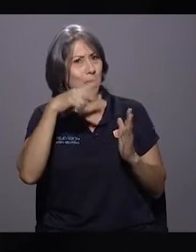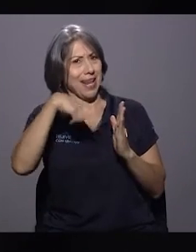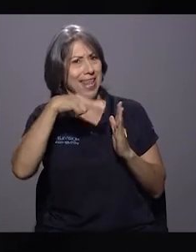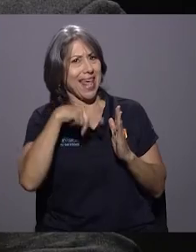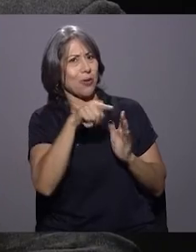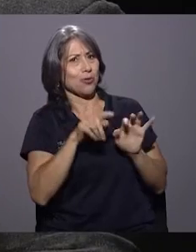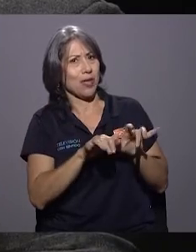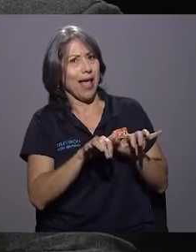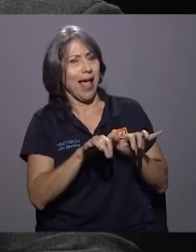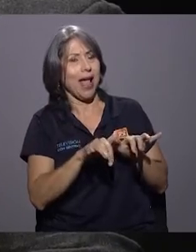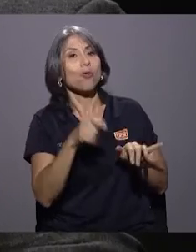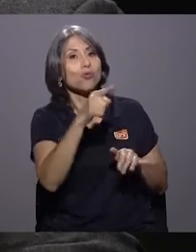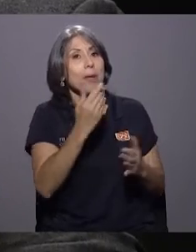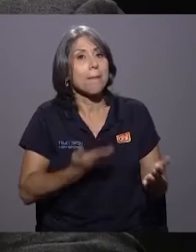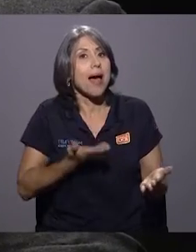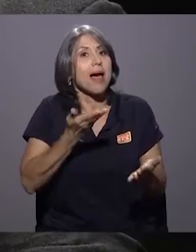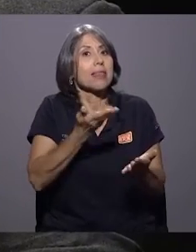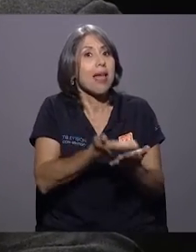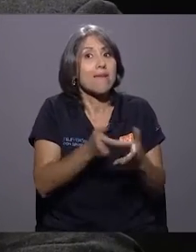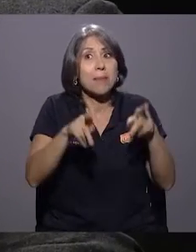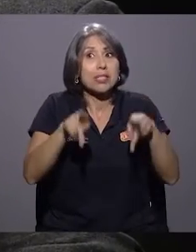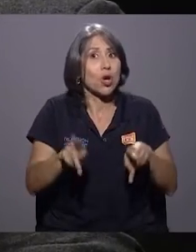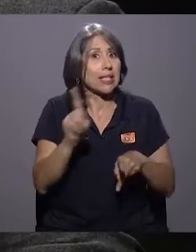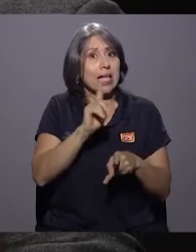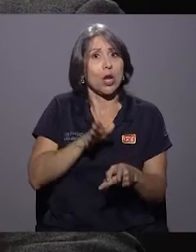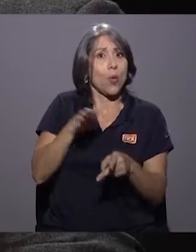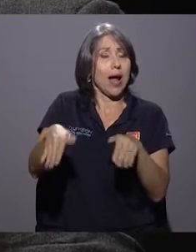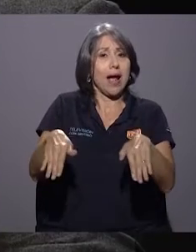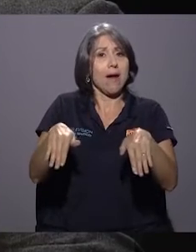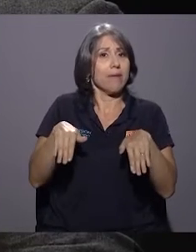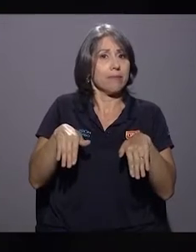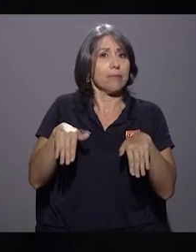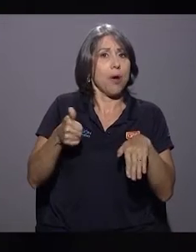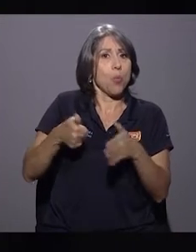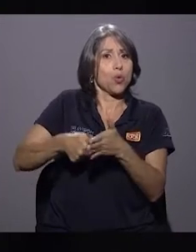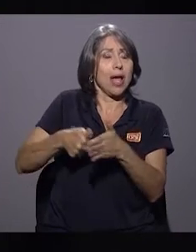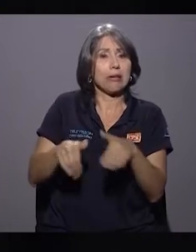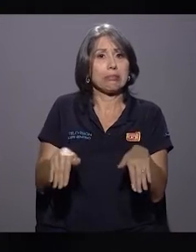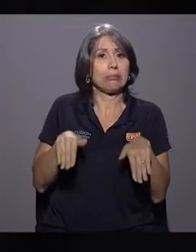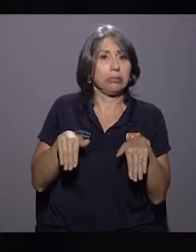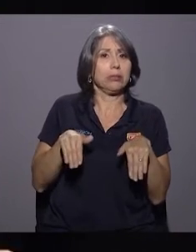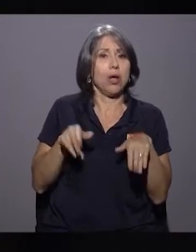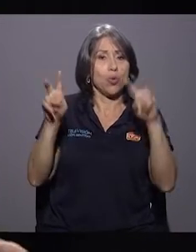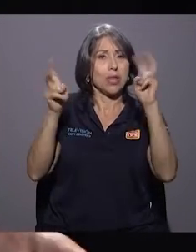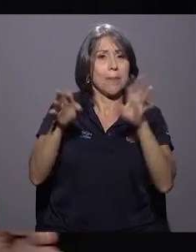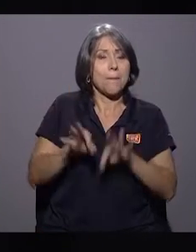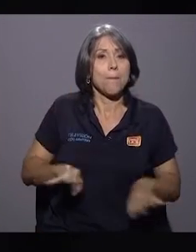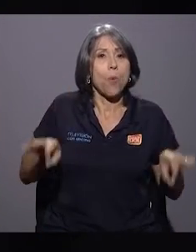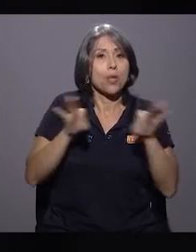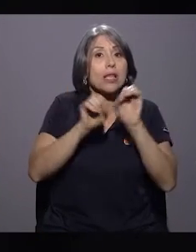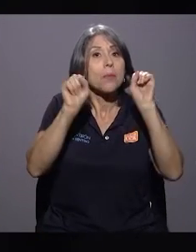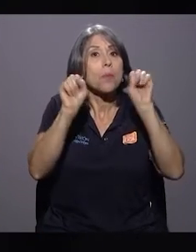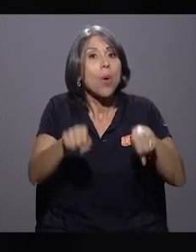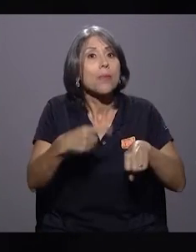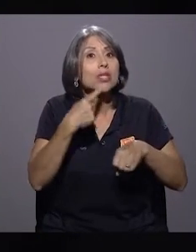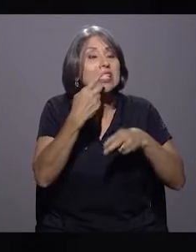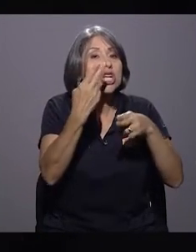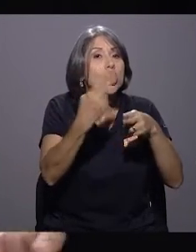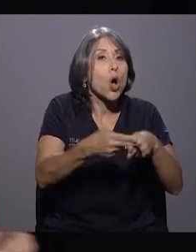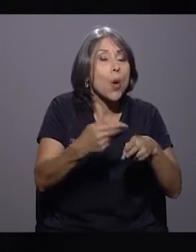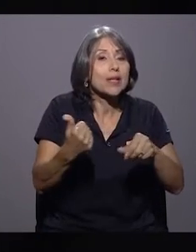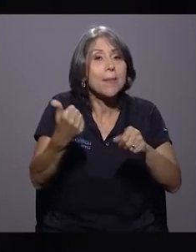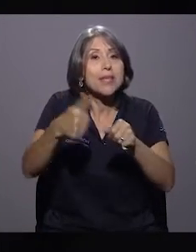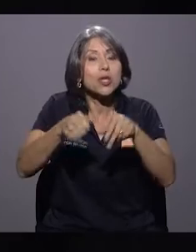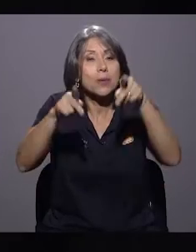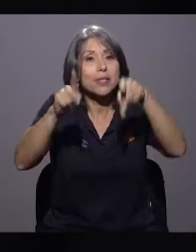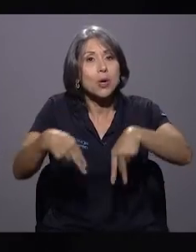inclusive el abstencionismo como uno de los temas fundamentales en la reforma. ¿Podemos identificar nombres y apellidos de responsables